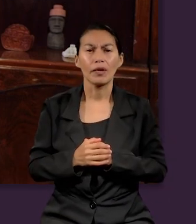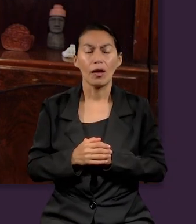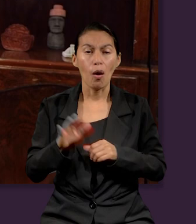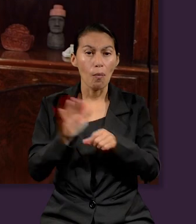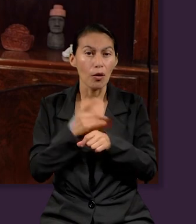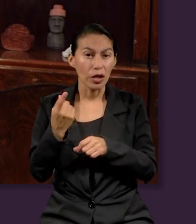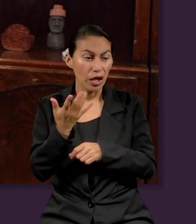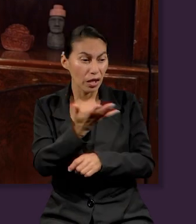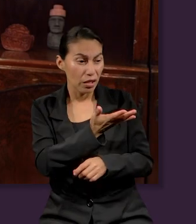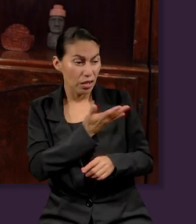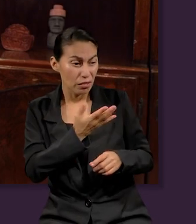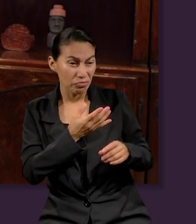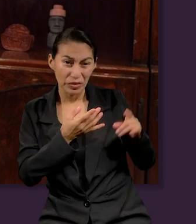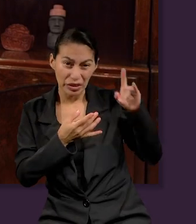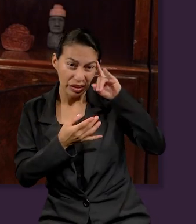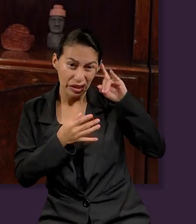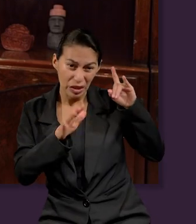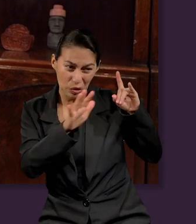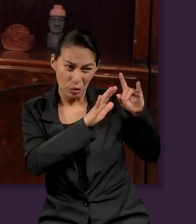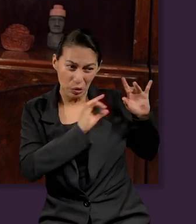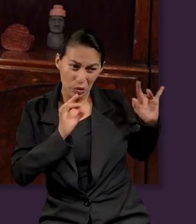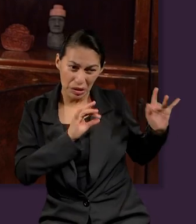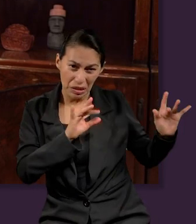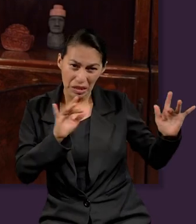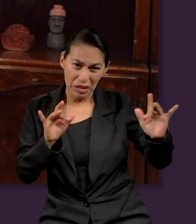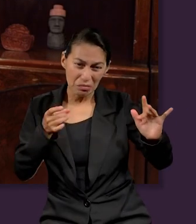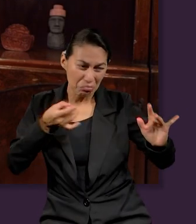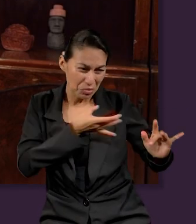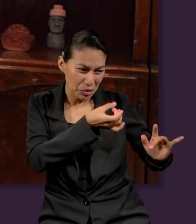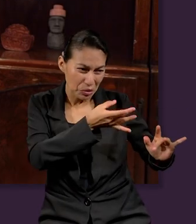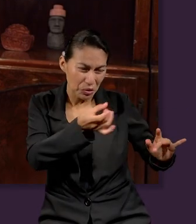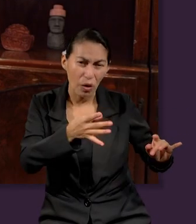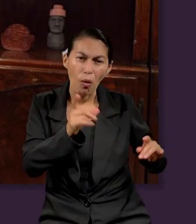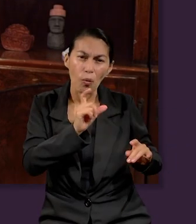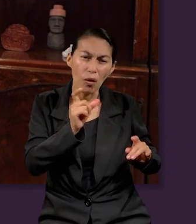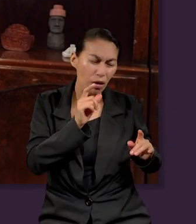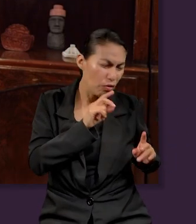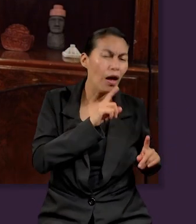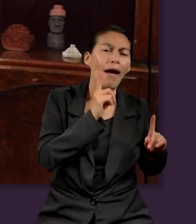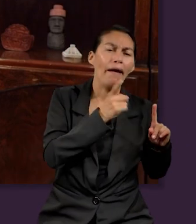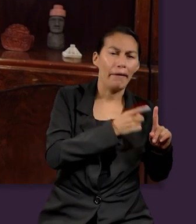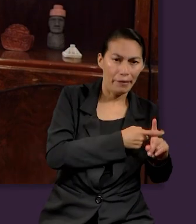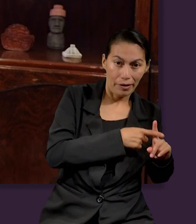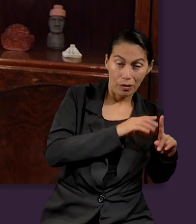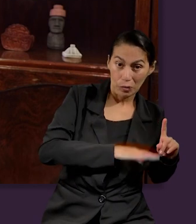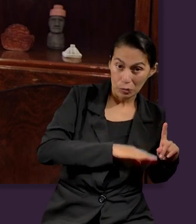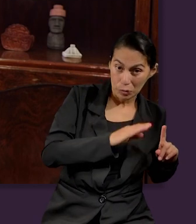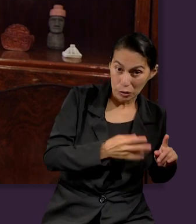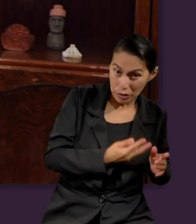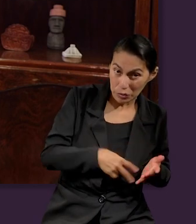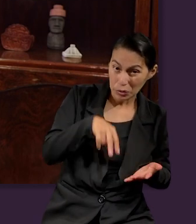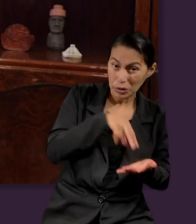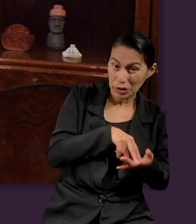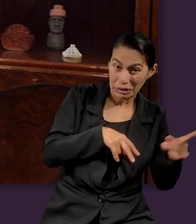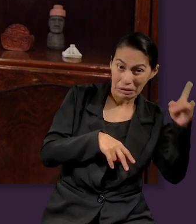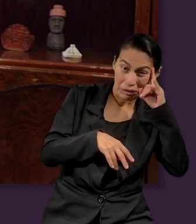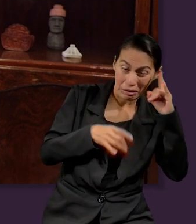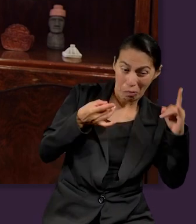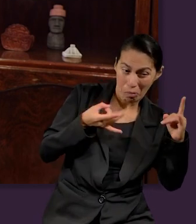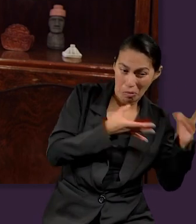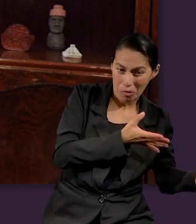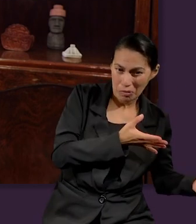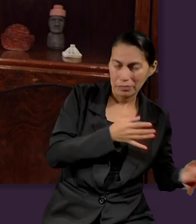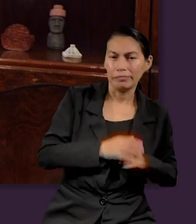y potestades y los despojó al vencerlos en la cruz. Este Apocalipsis 12, versículo 11 nos